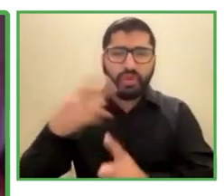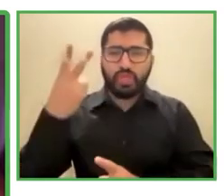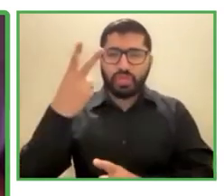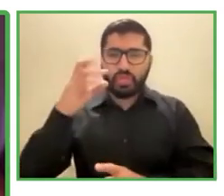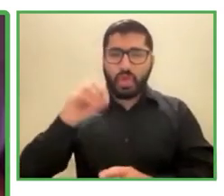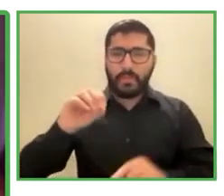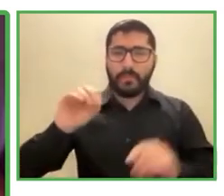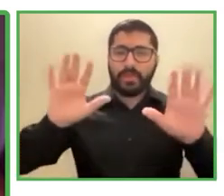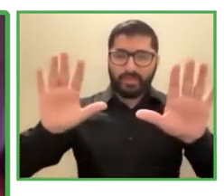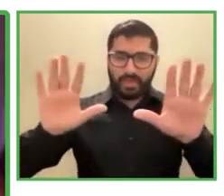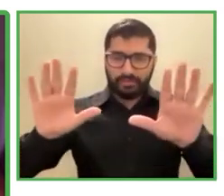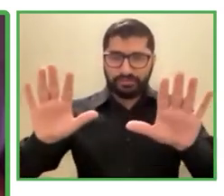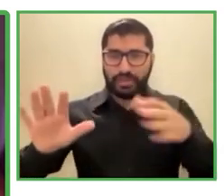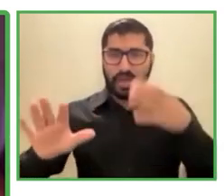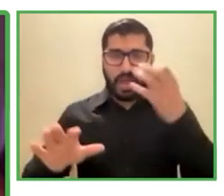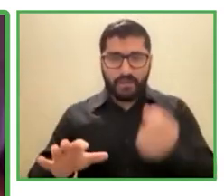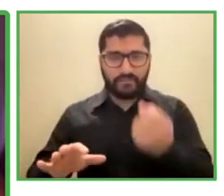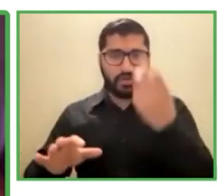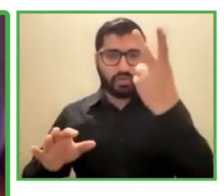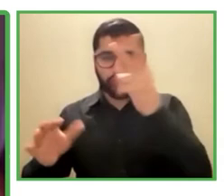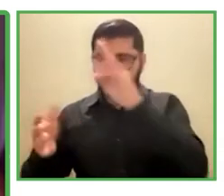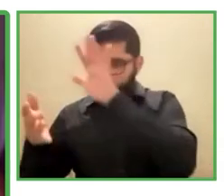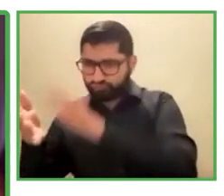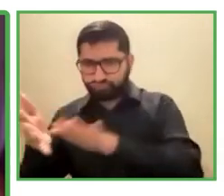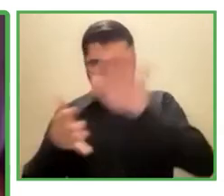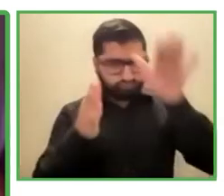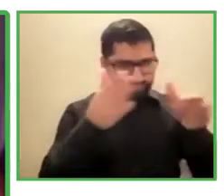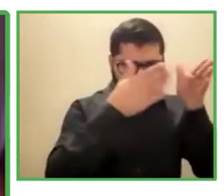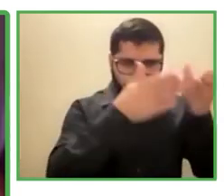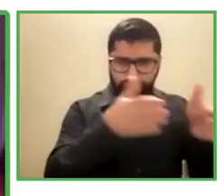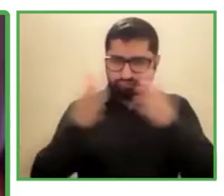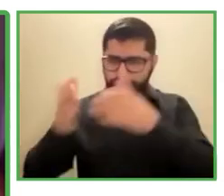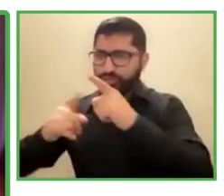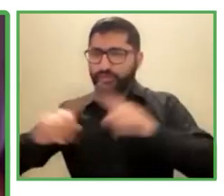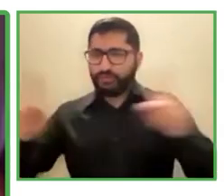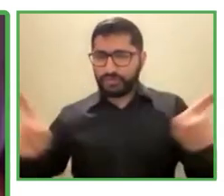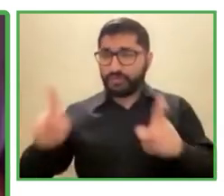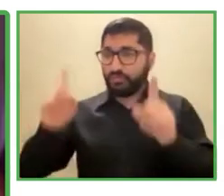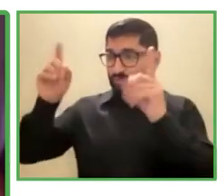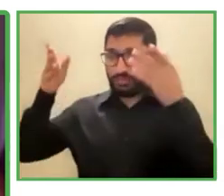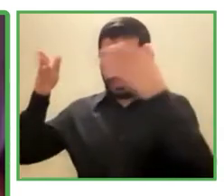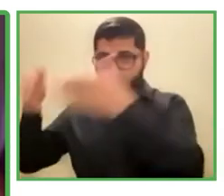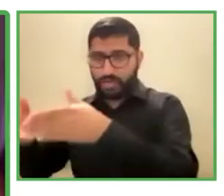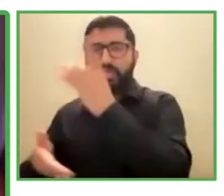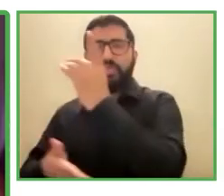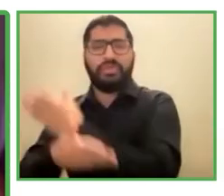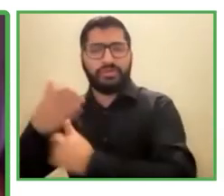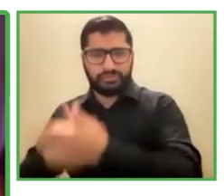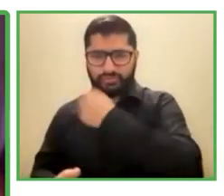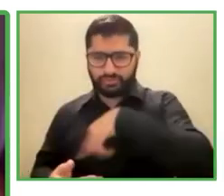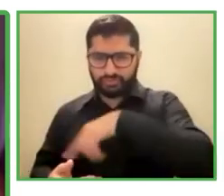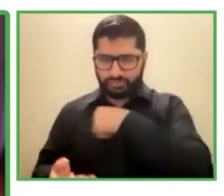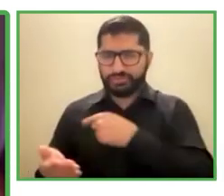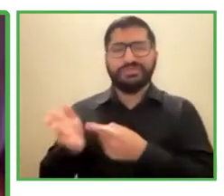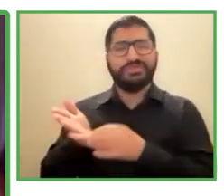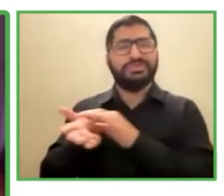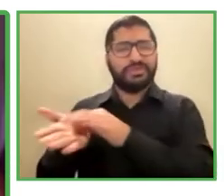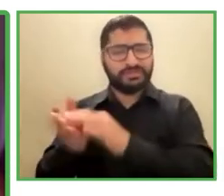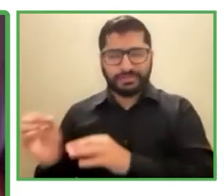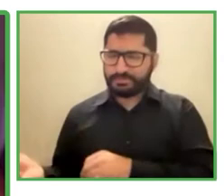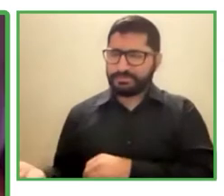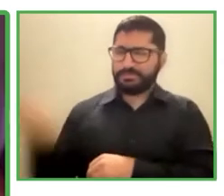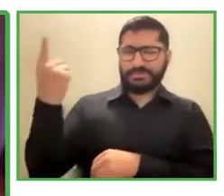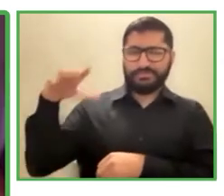el tema con la discapacidad nuestro servicio principal es el lavado el eco lavado de vehículos